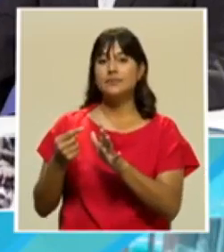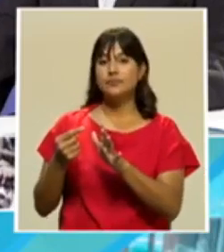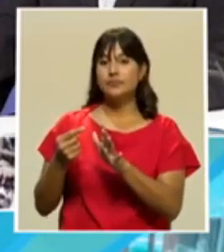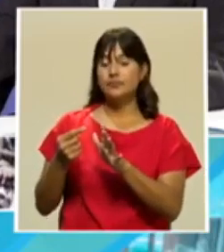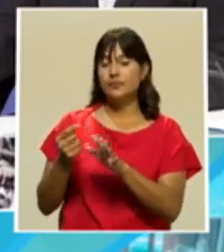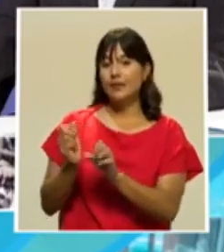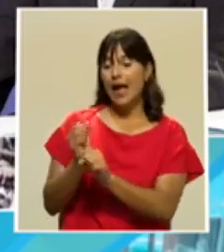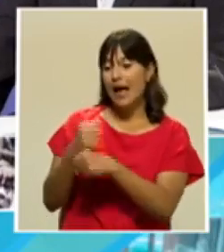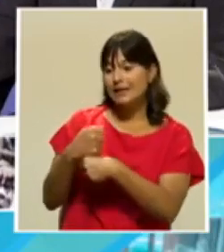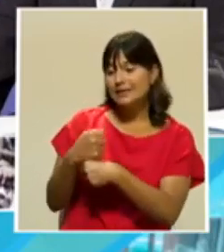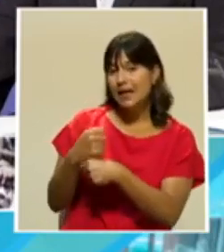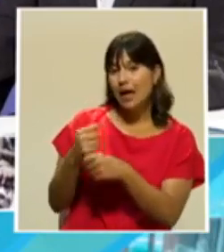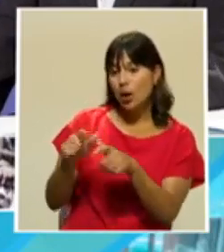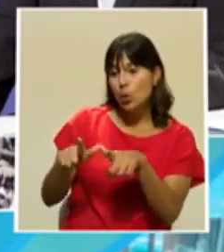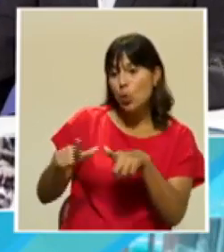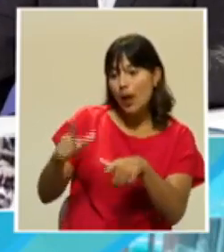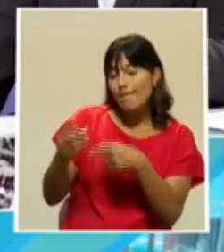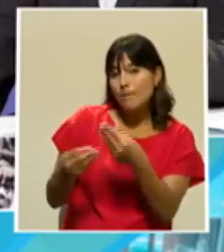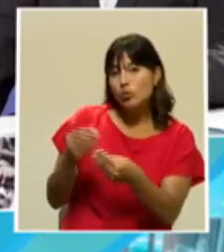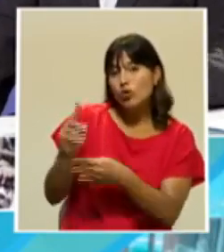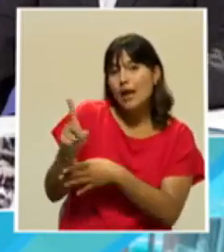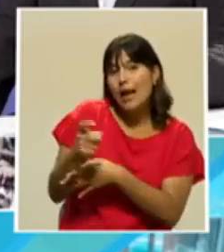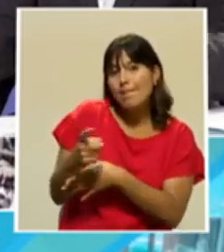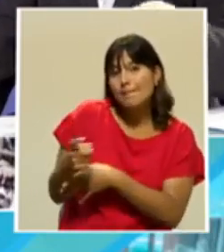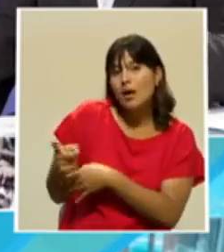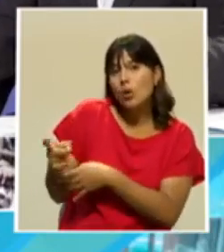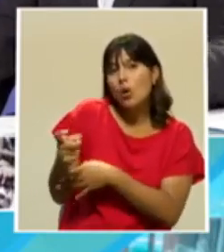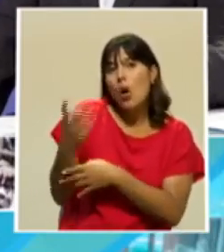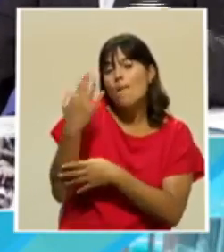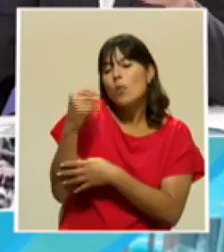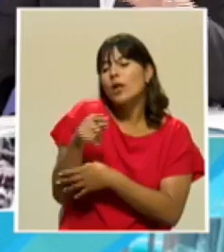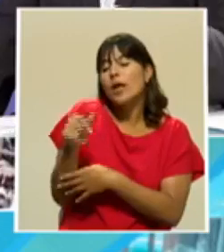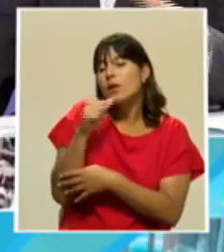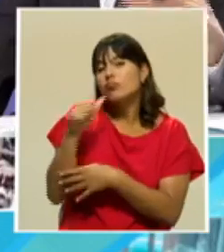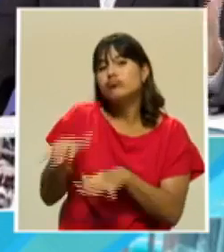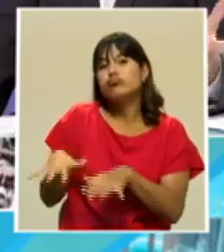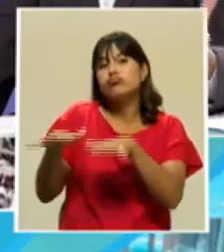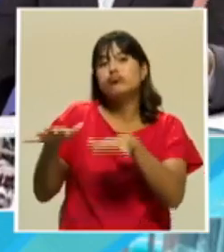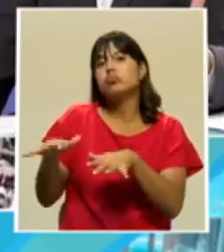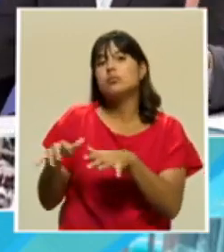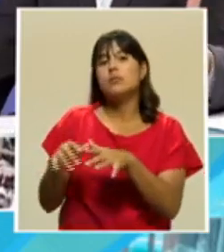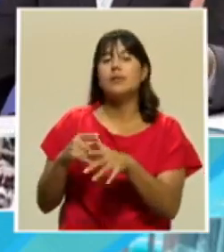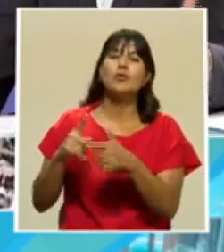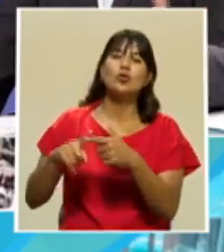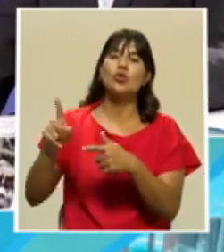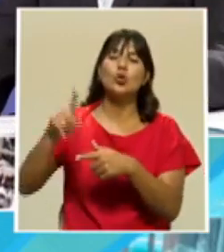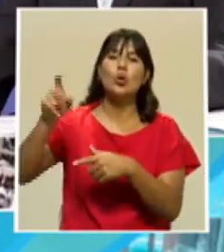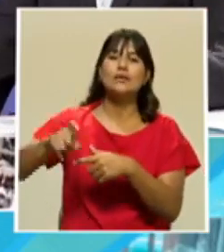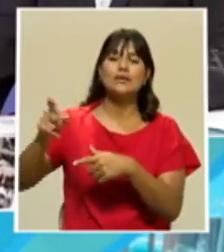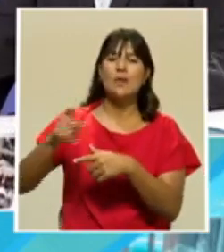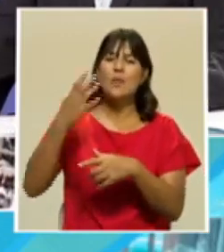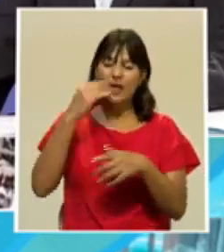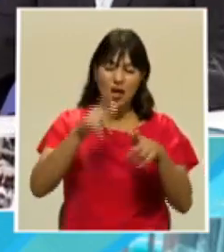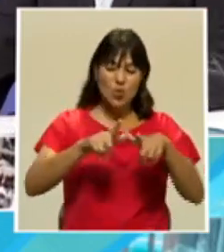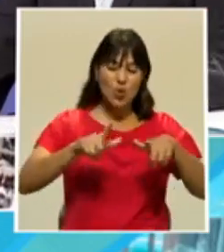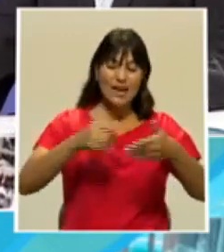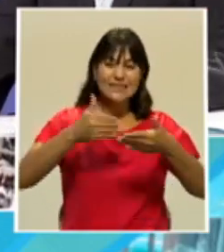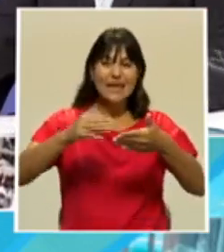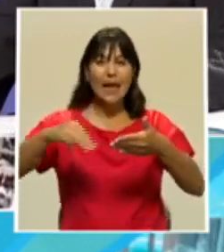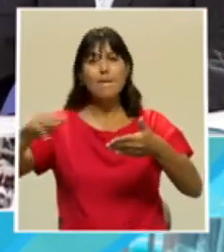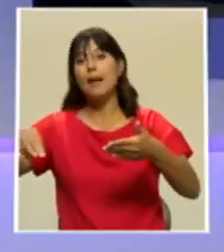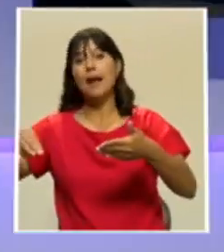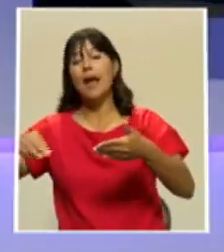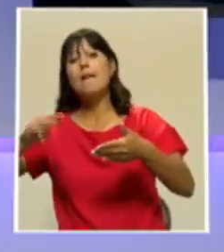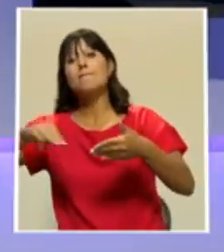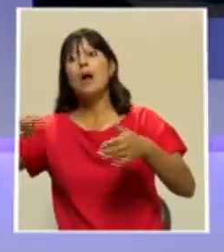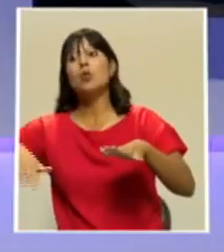camarón. ¿Por qué? Porque eran terrenos que se inundaban solos con la marea. Entonces no había que gastar en bombeo para poder llenarlos. En este